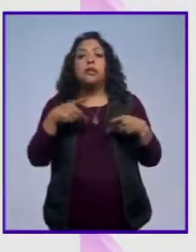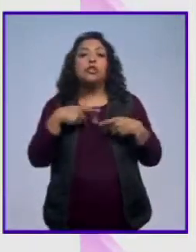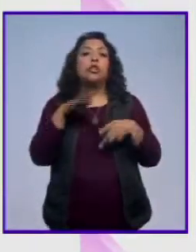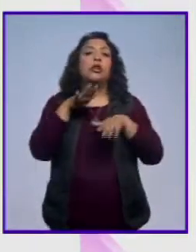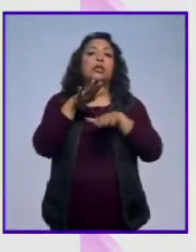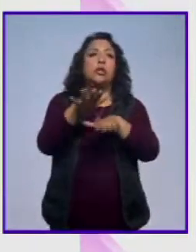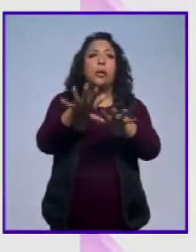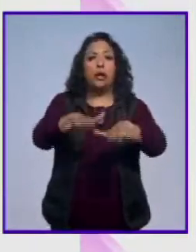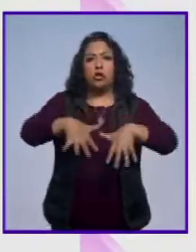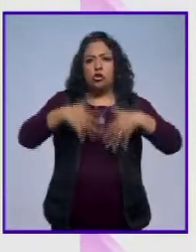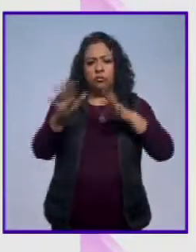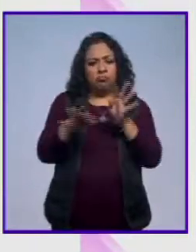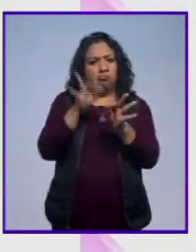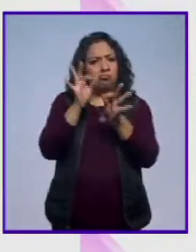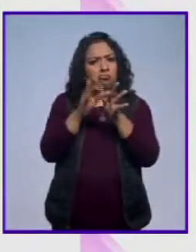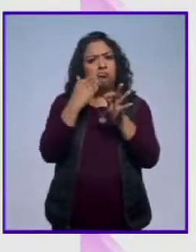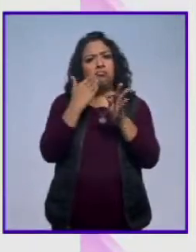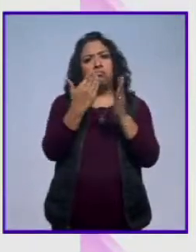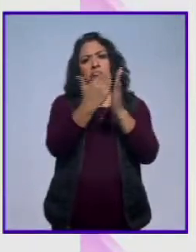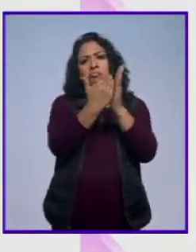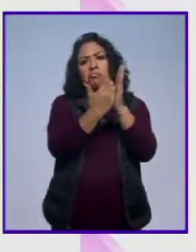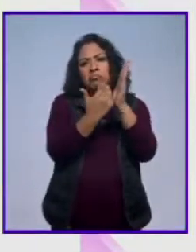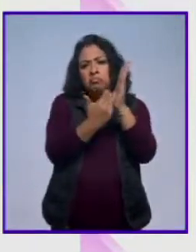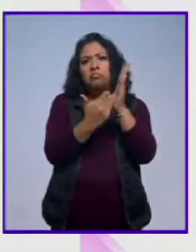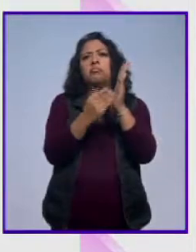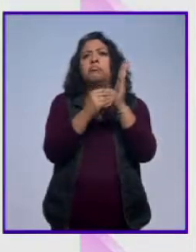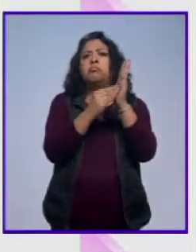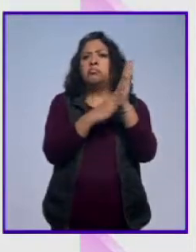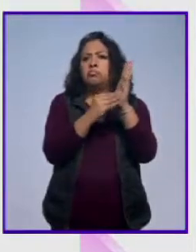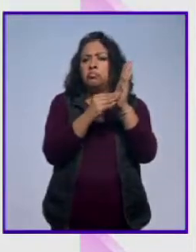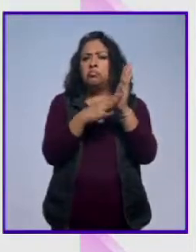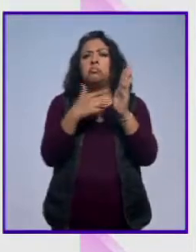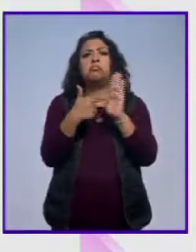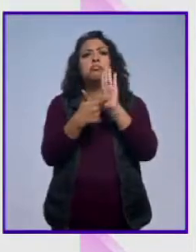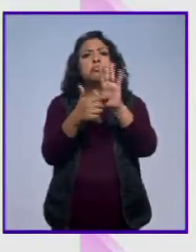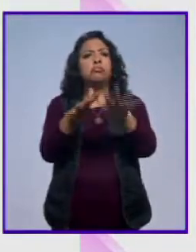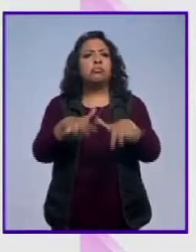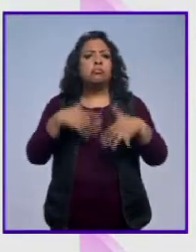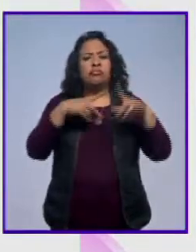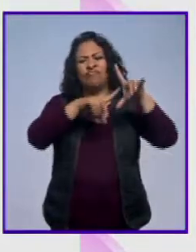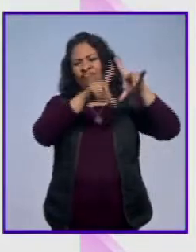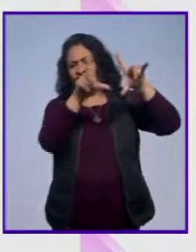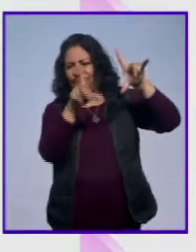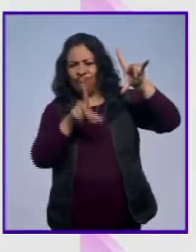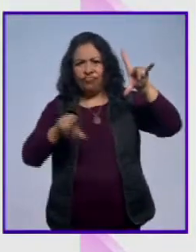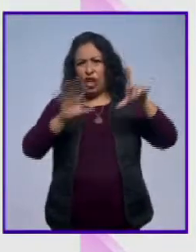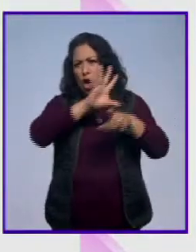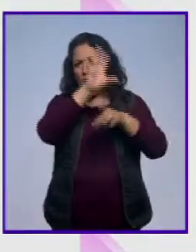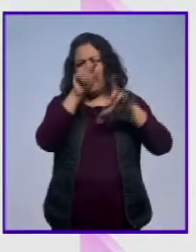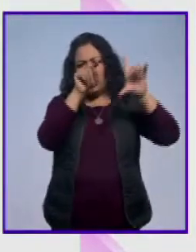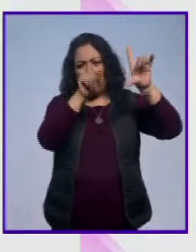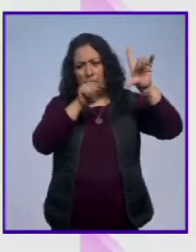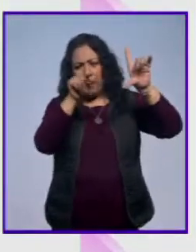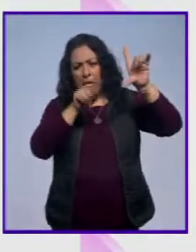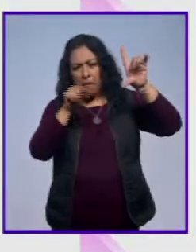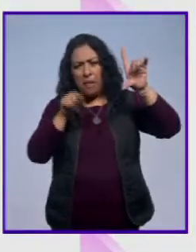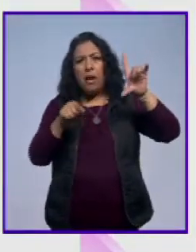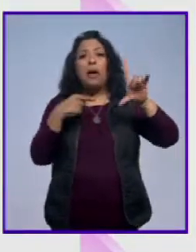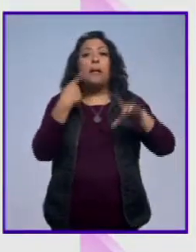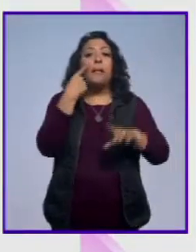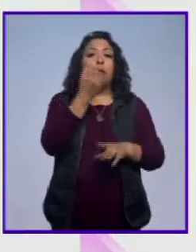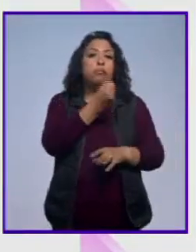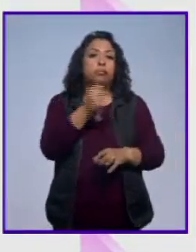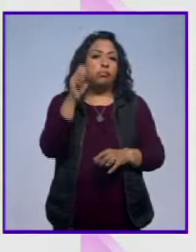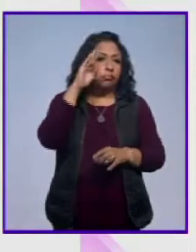espectáculos que cumplieron con las condiciones establecidas y que se han presentado a lo ancho y largo del país, tomando en cuenta el